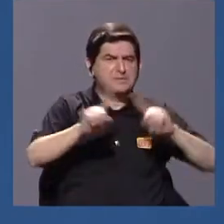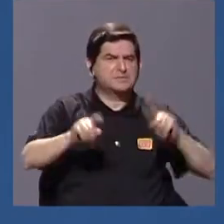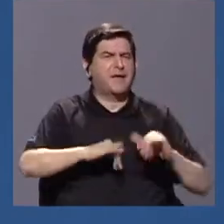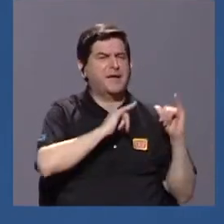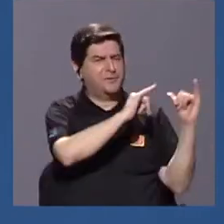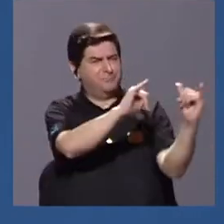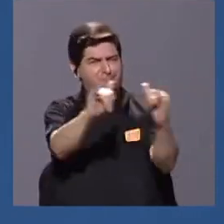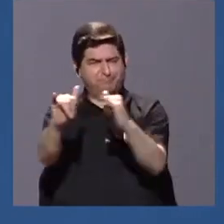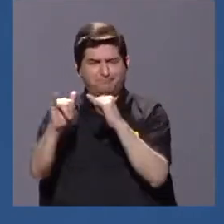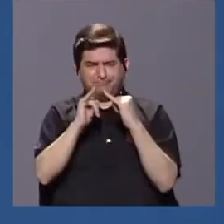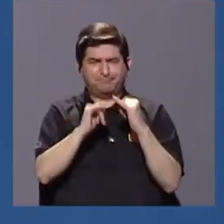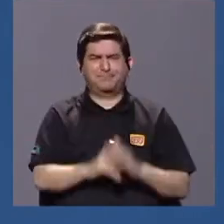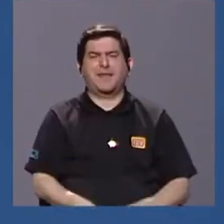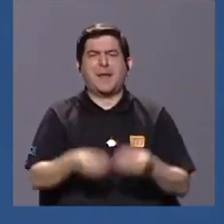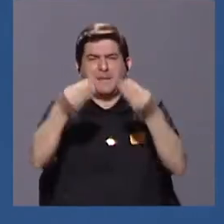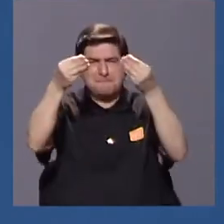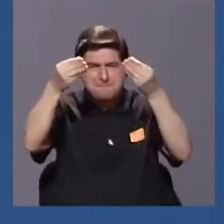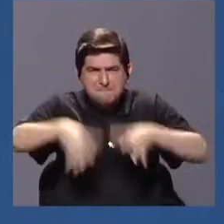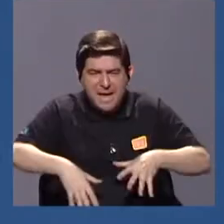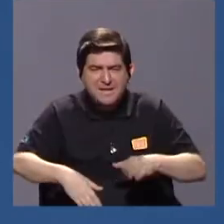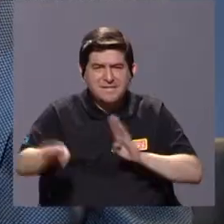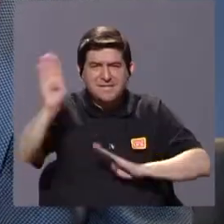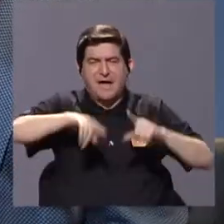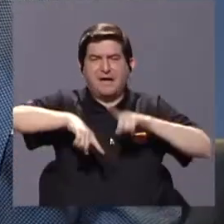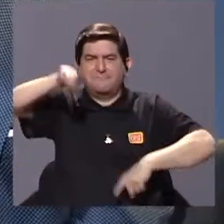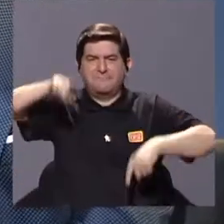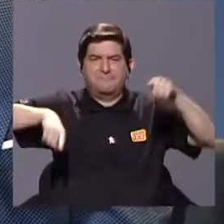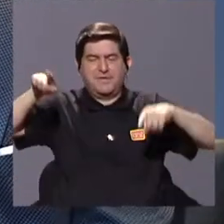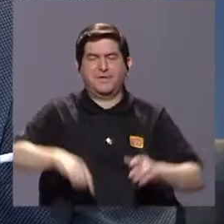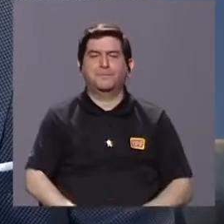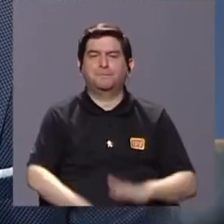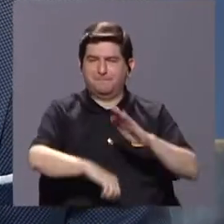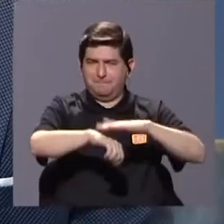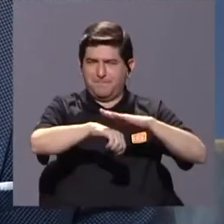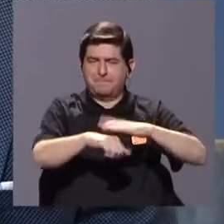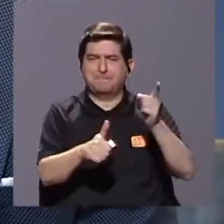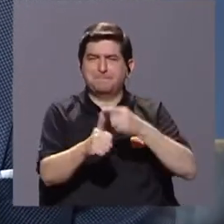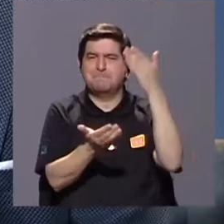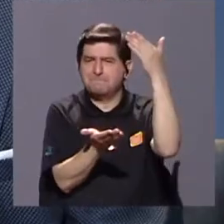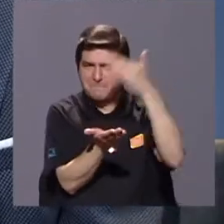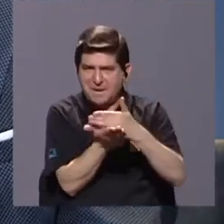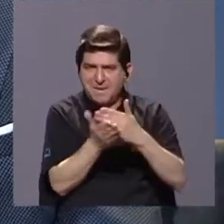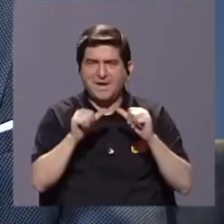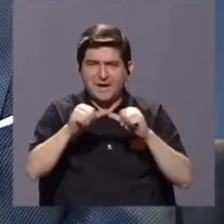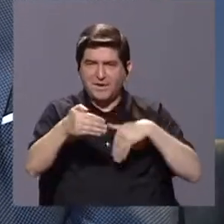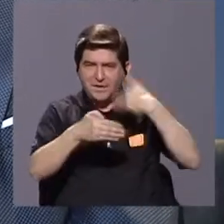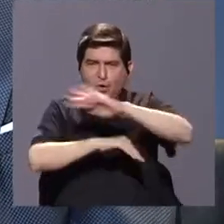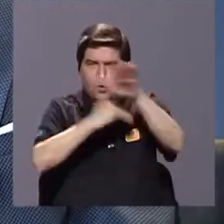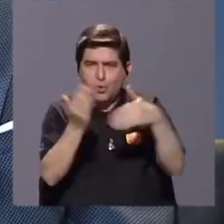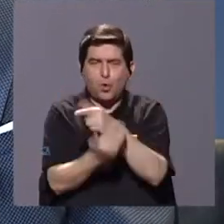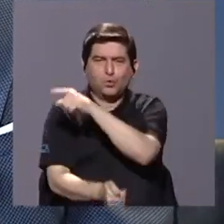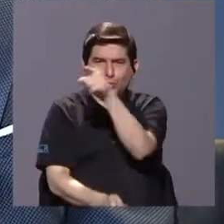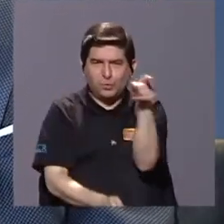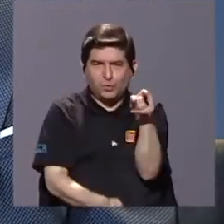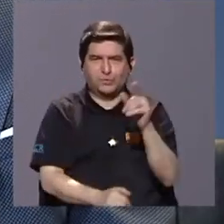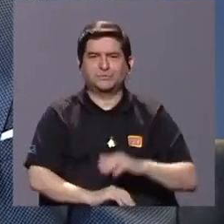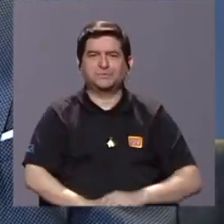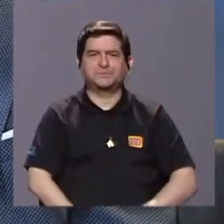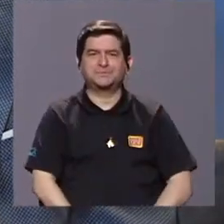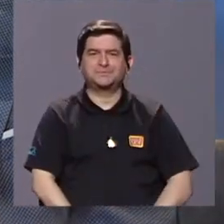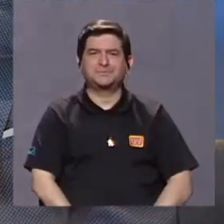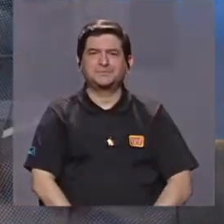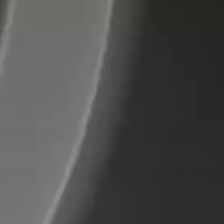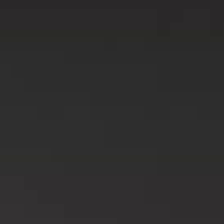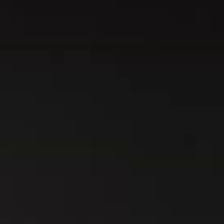que podemos reconocer es pérdida de biodiversidad. De acuerdo. Permítame hacer una primera pausa. Ya regresamos con todas y todos ustedes.